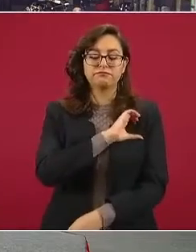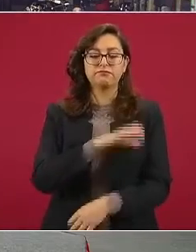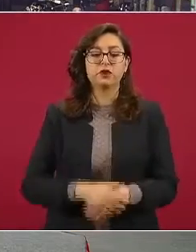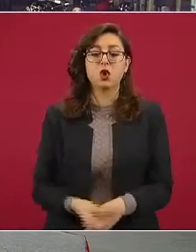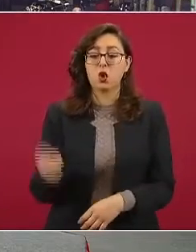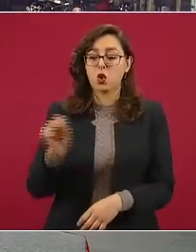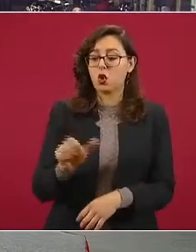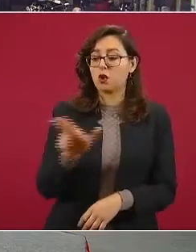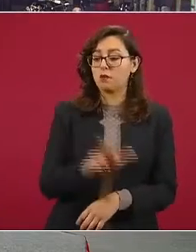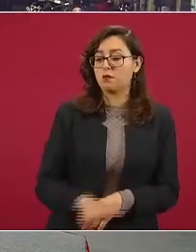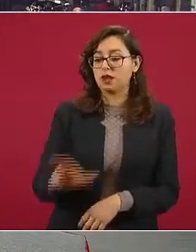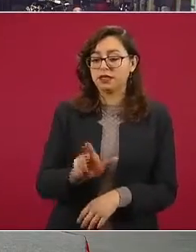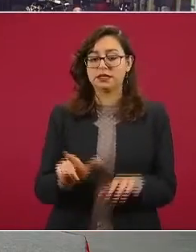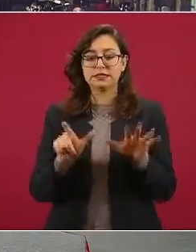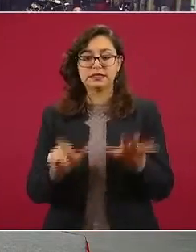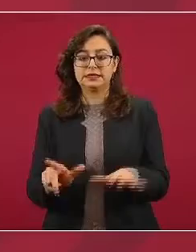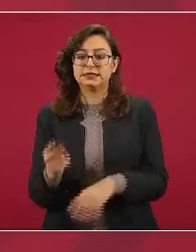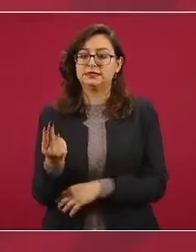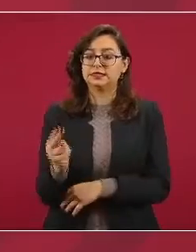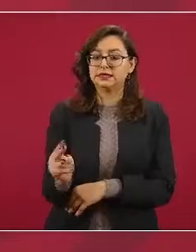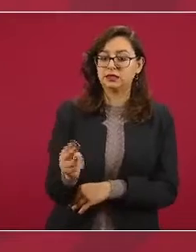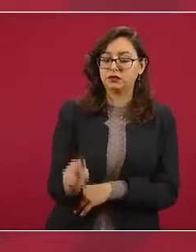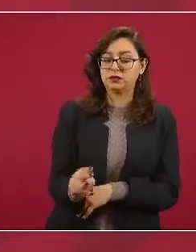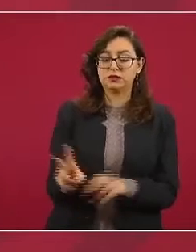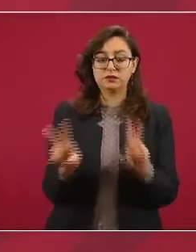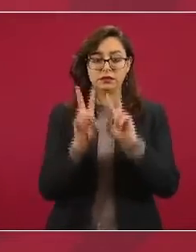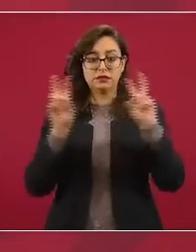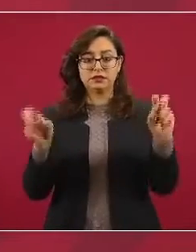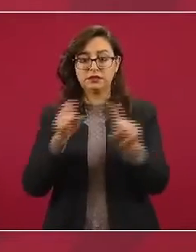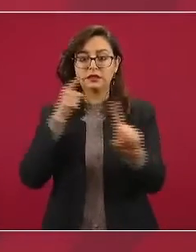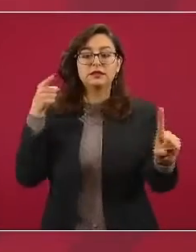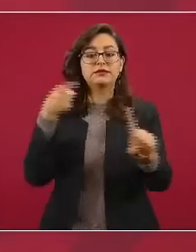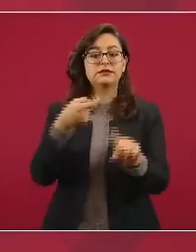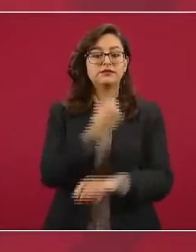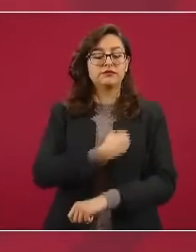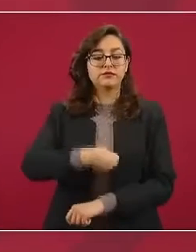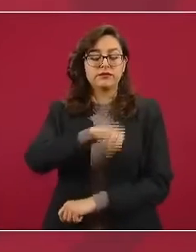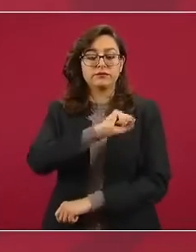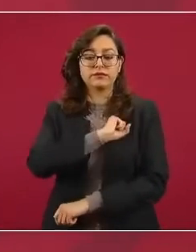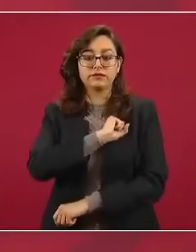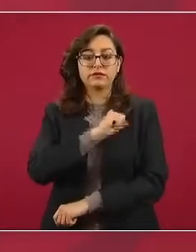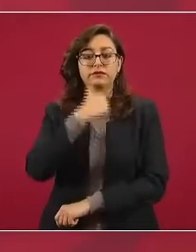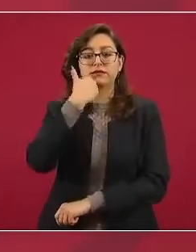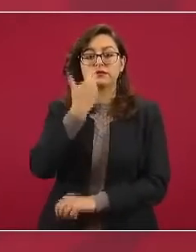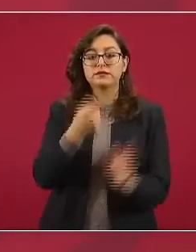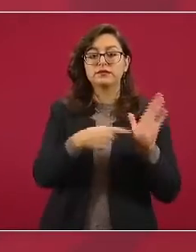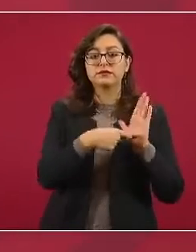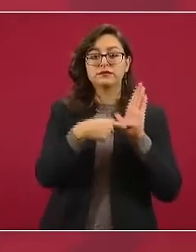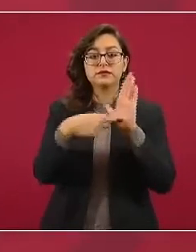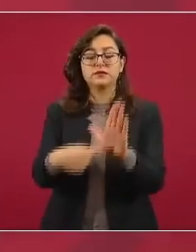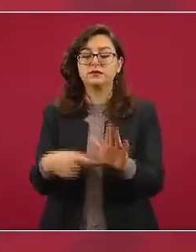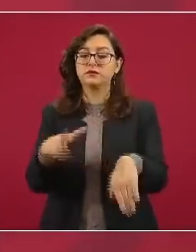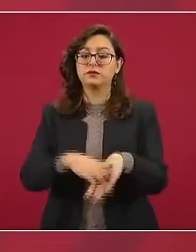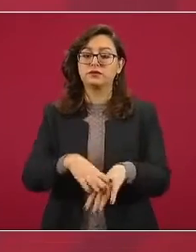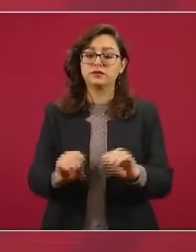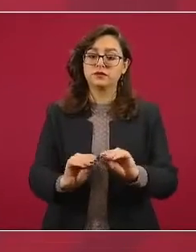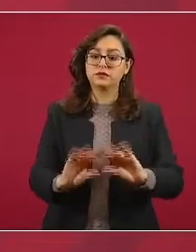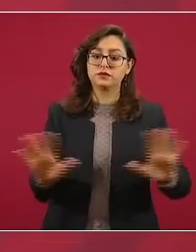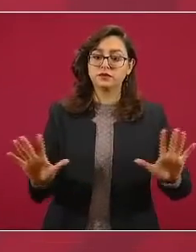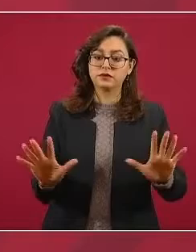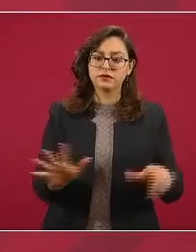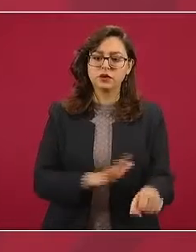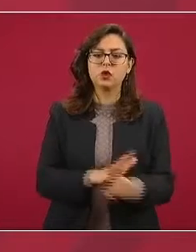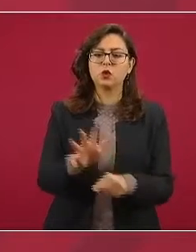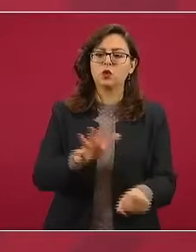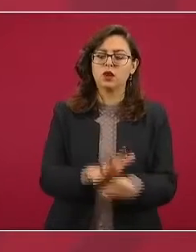17 de noviembre, en el Pulso de la Salud, queremos dejar claro que la población ha